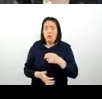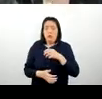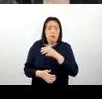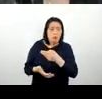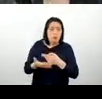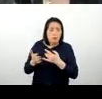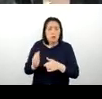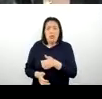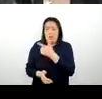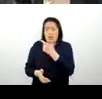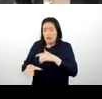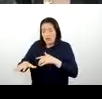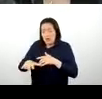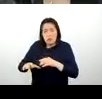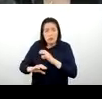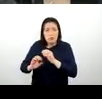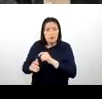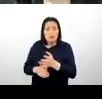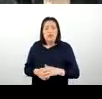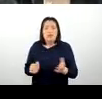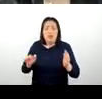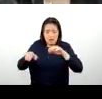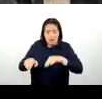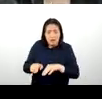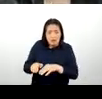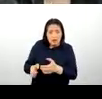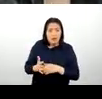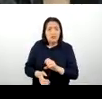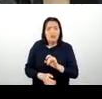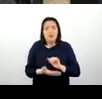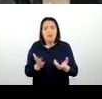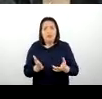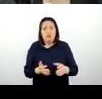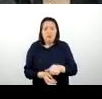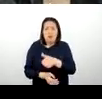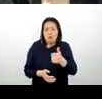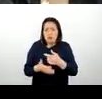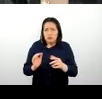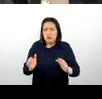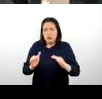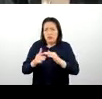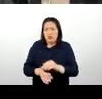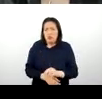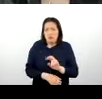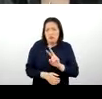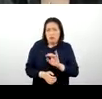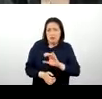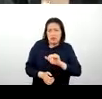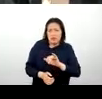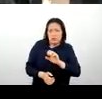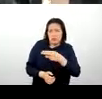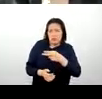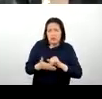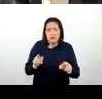Turquesas de Mico, el Valle de Sondondo, el Complejo Arqueológico Intihuatana, el Complejo Arqueológico Vilcas Guamán,